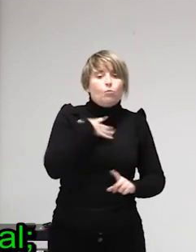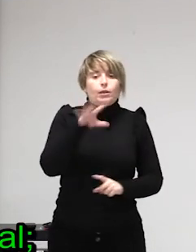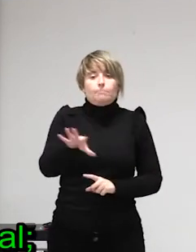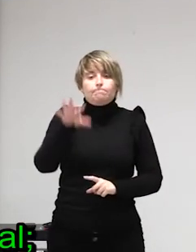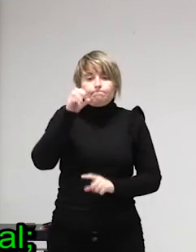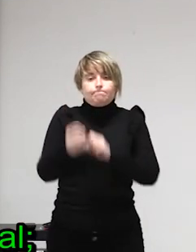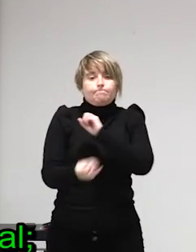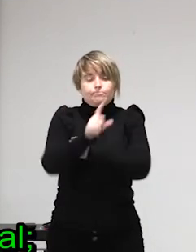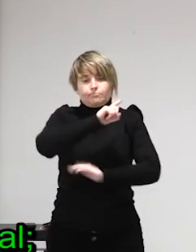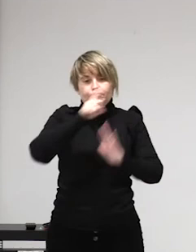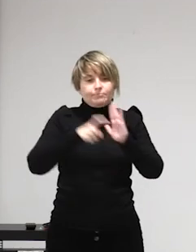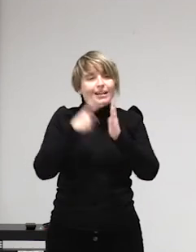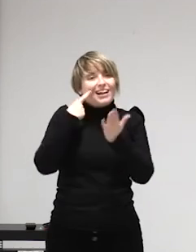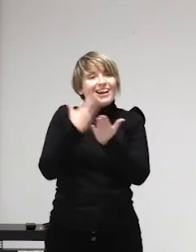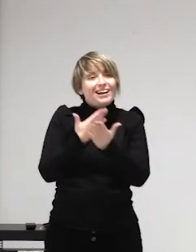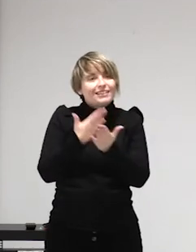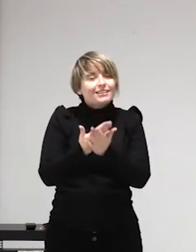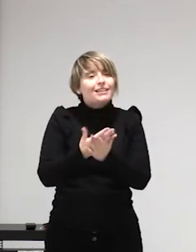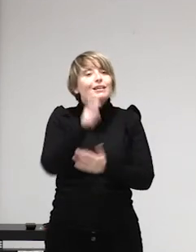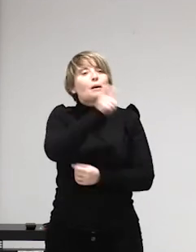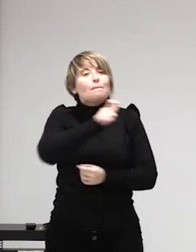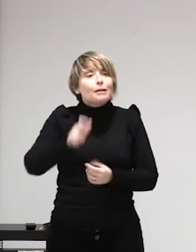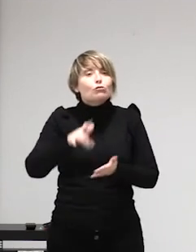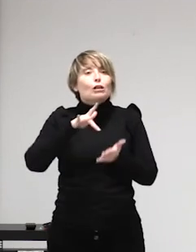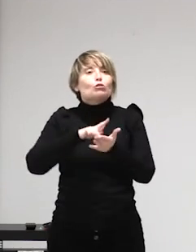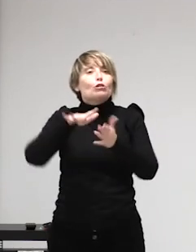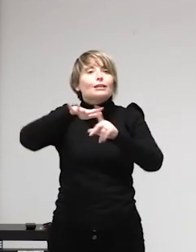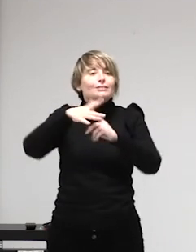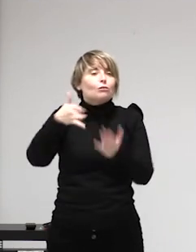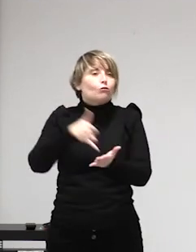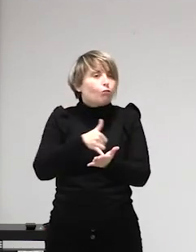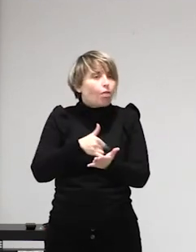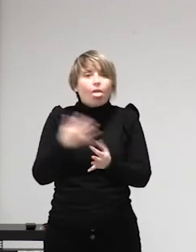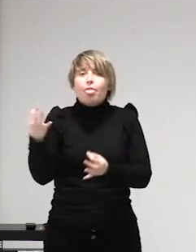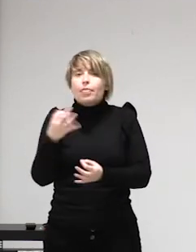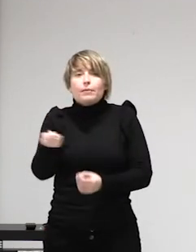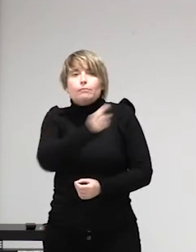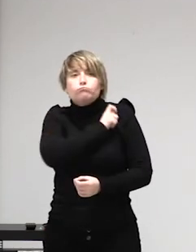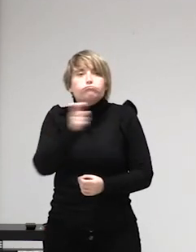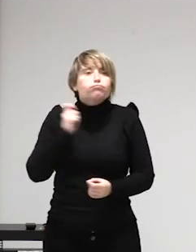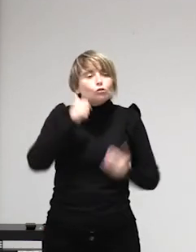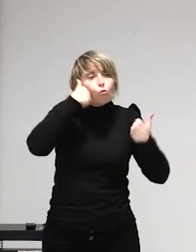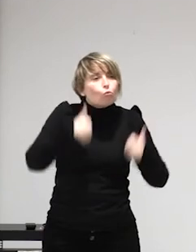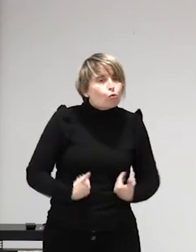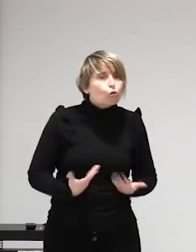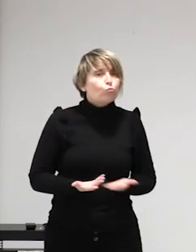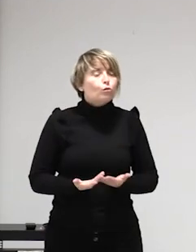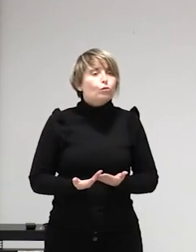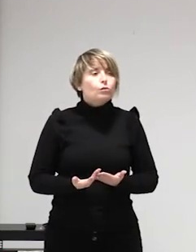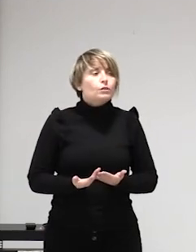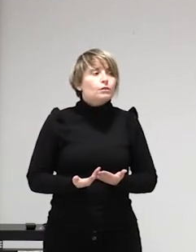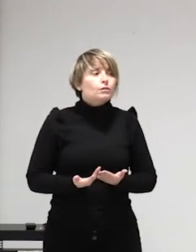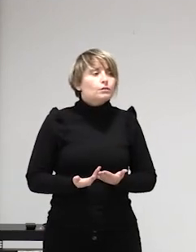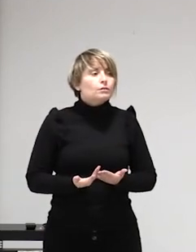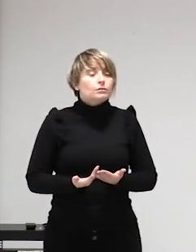es una producción audiovisual no tendríamos que tomarlo como una manera de educar a nadie en sexualidad si decimos que el